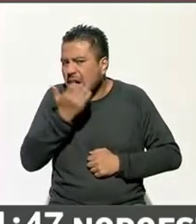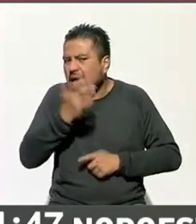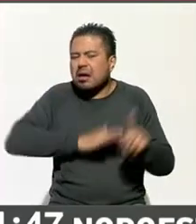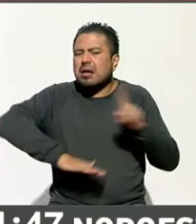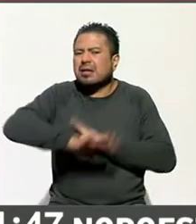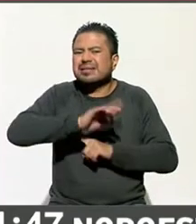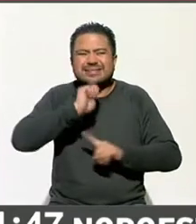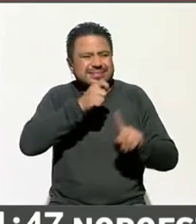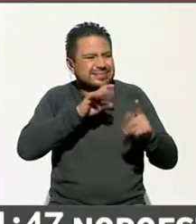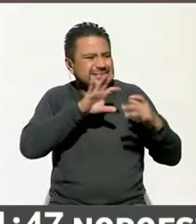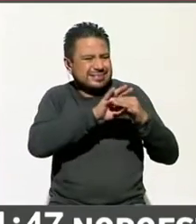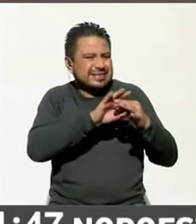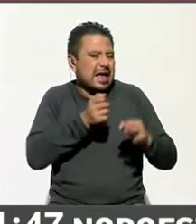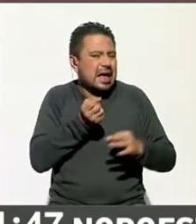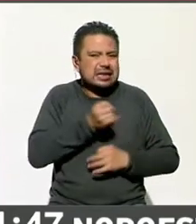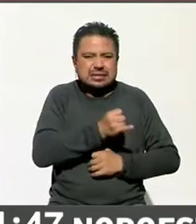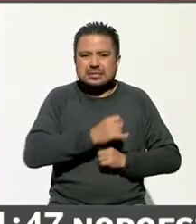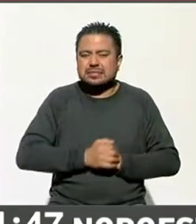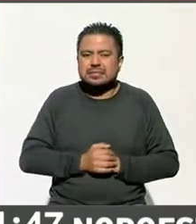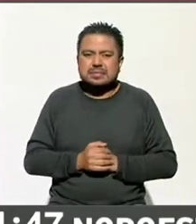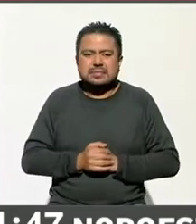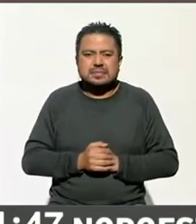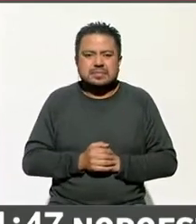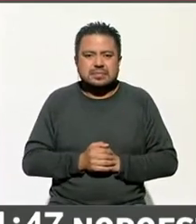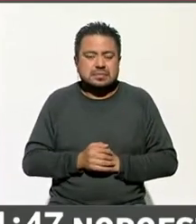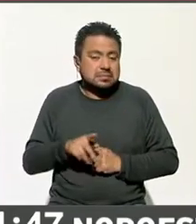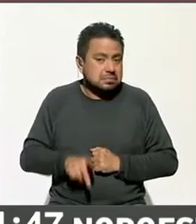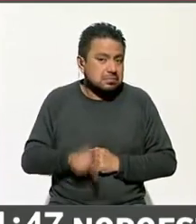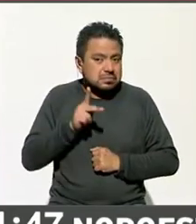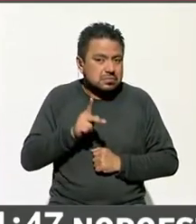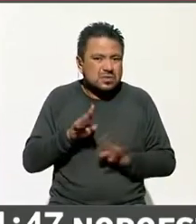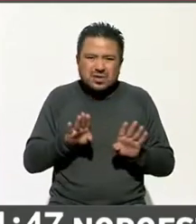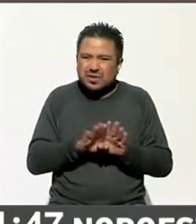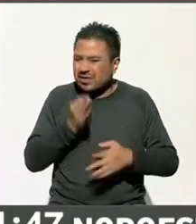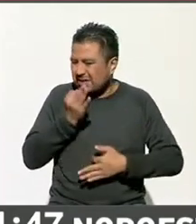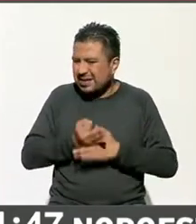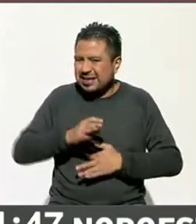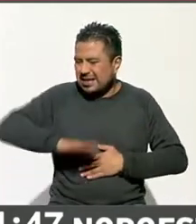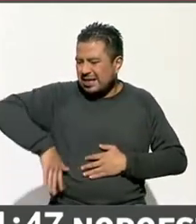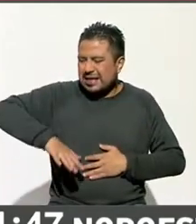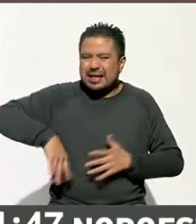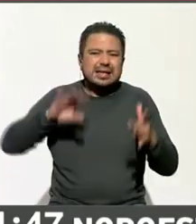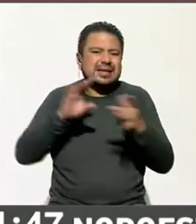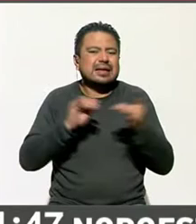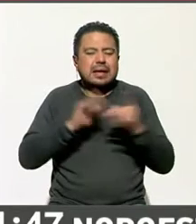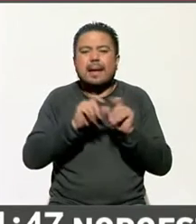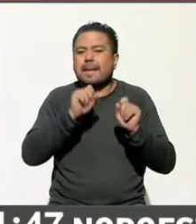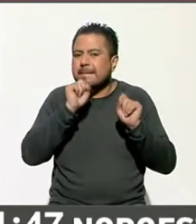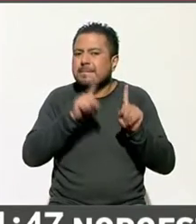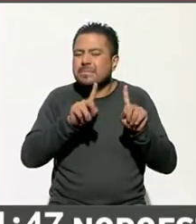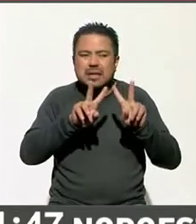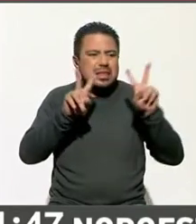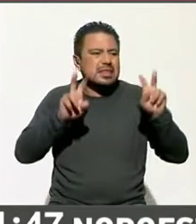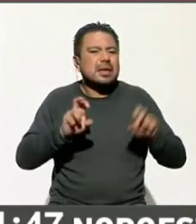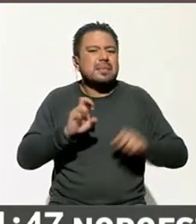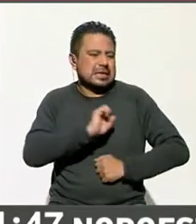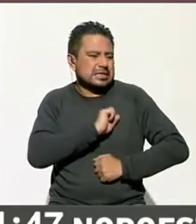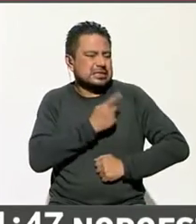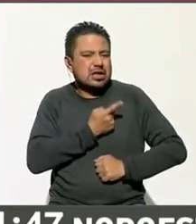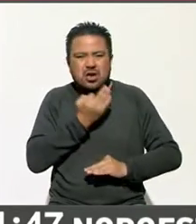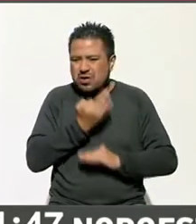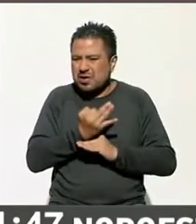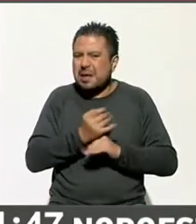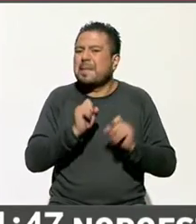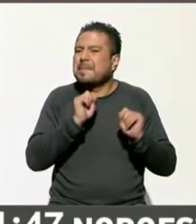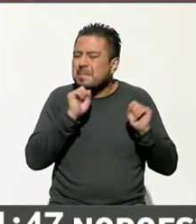competido de alguna manera. Sin embargo, como te mencionaba, hemos incluido también el tema de la salud en esta ocasión,